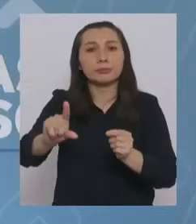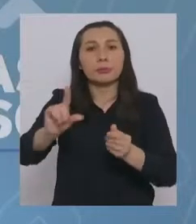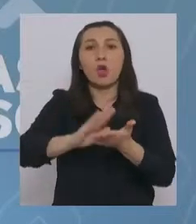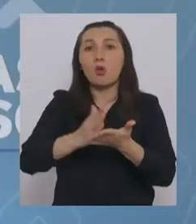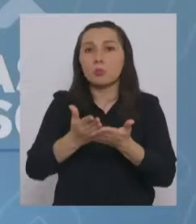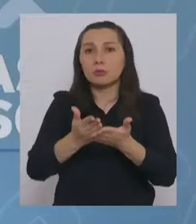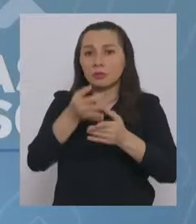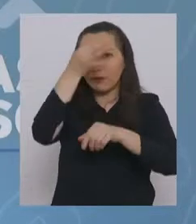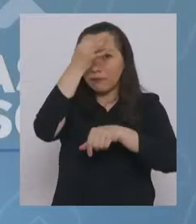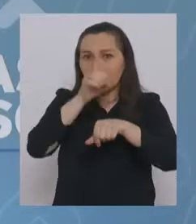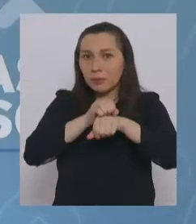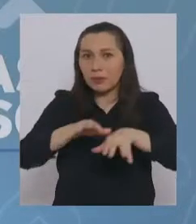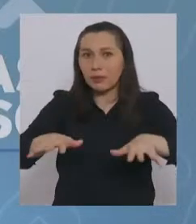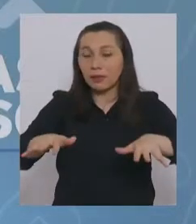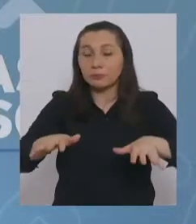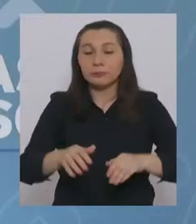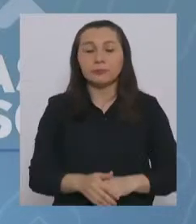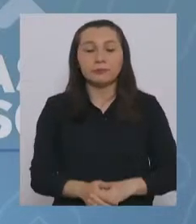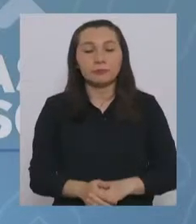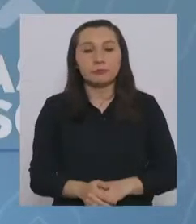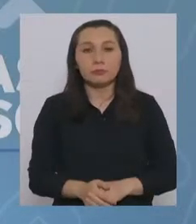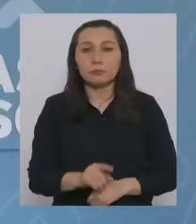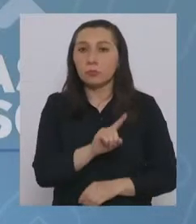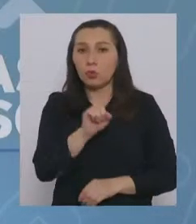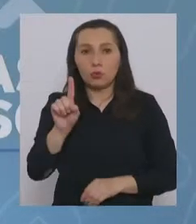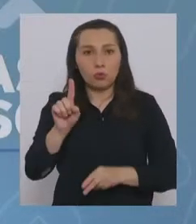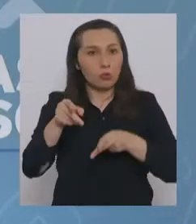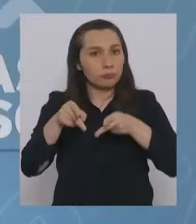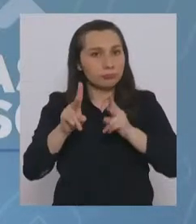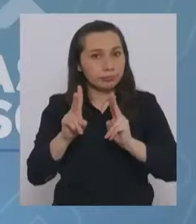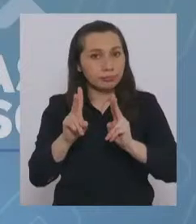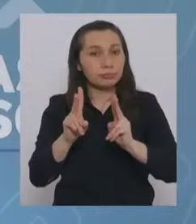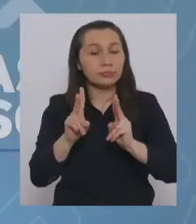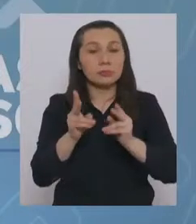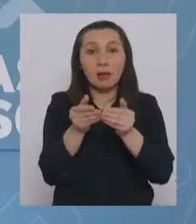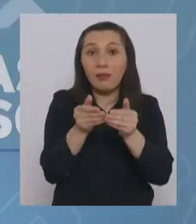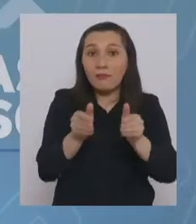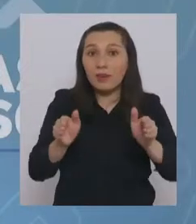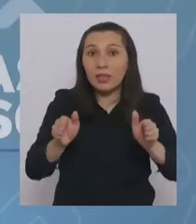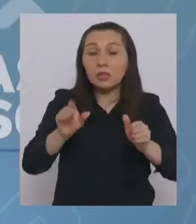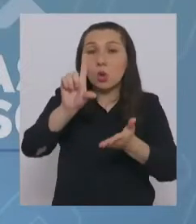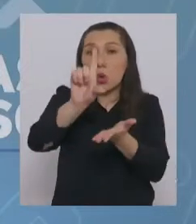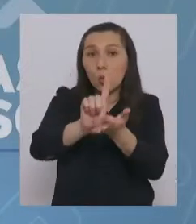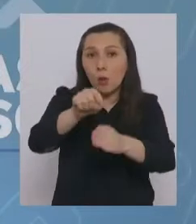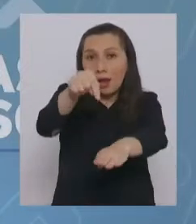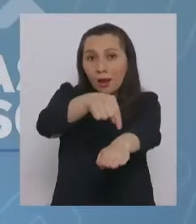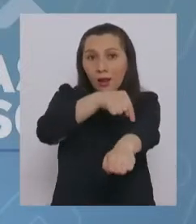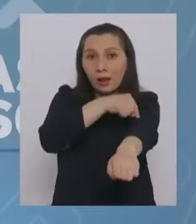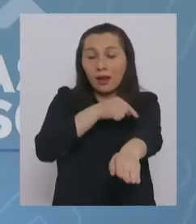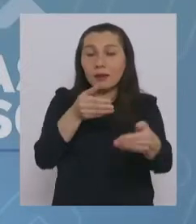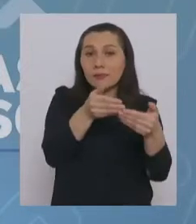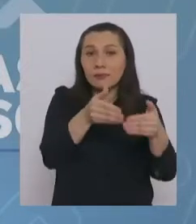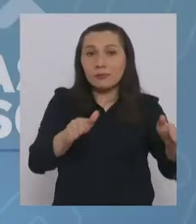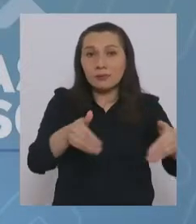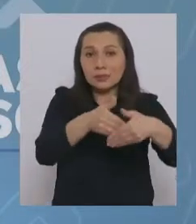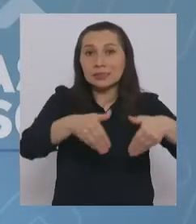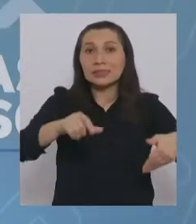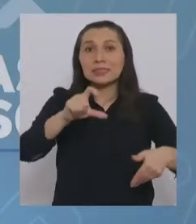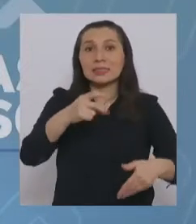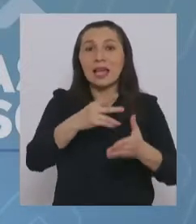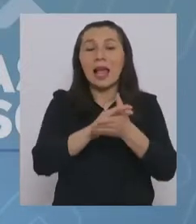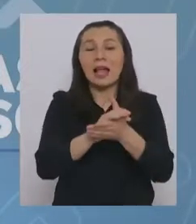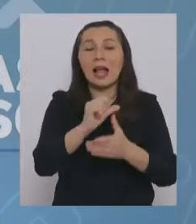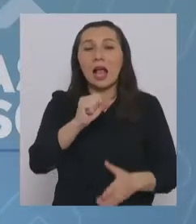pandemia. No se habilitarán por el momento los pasos fronterizos terrestres de Chacayuta